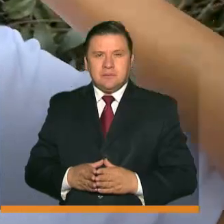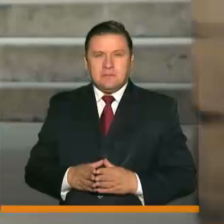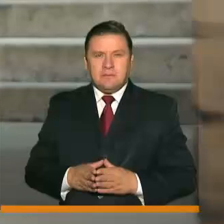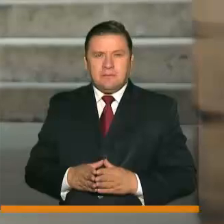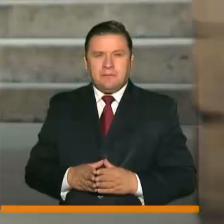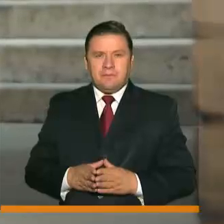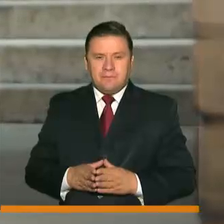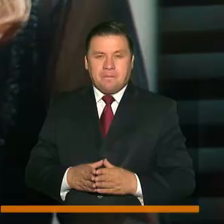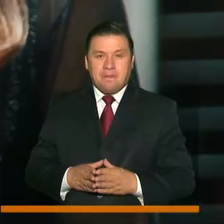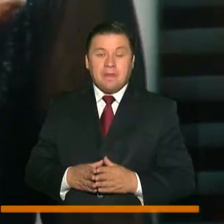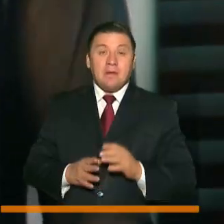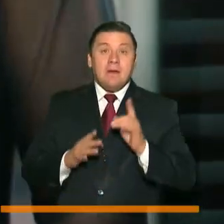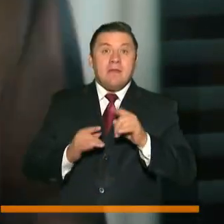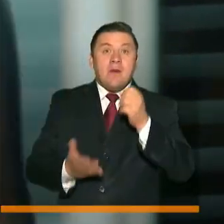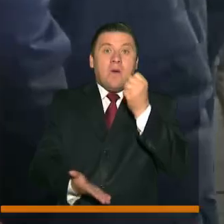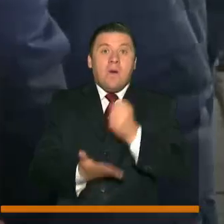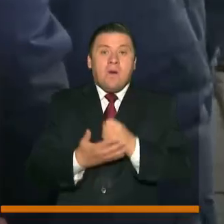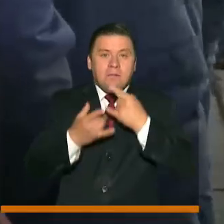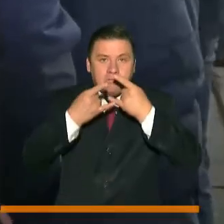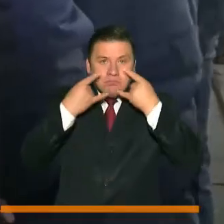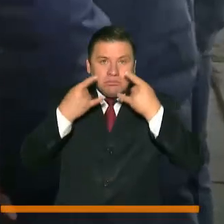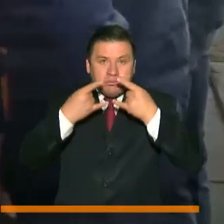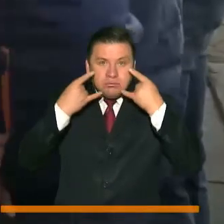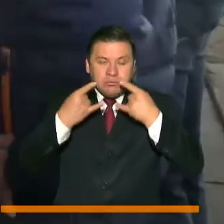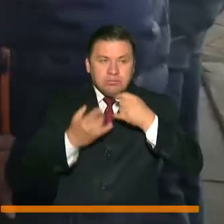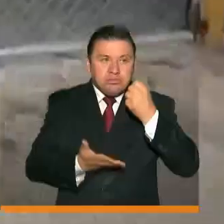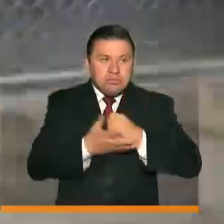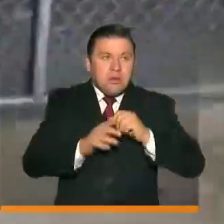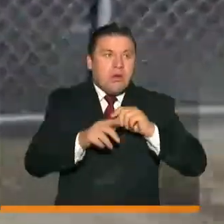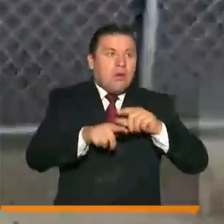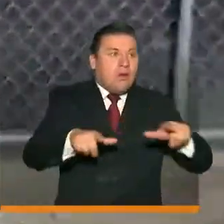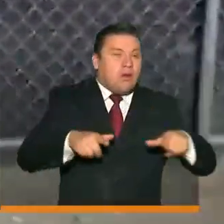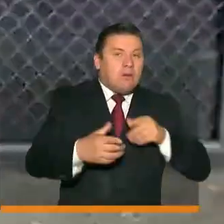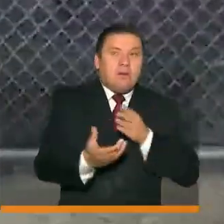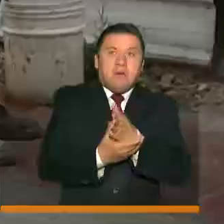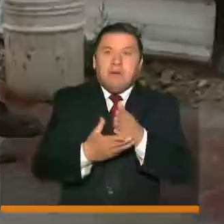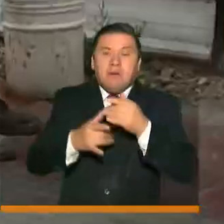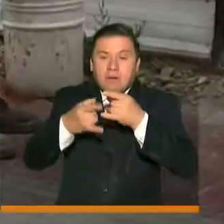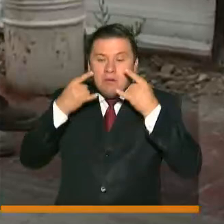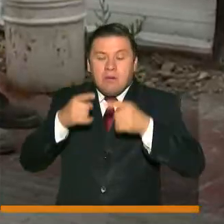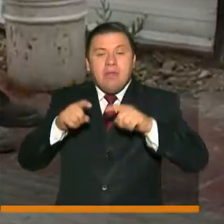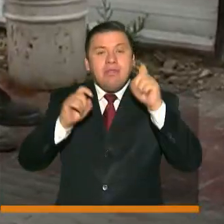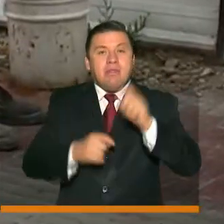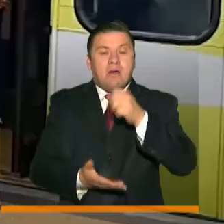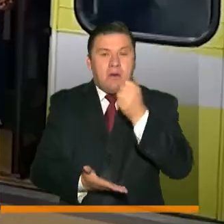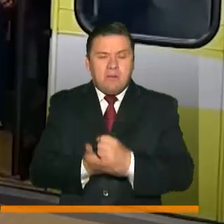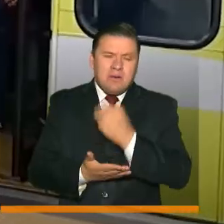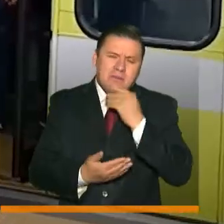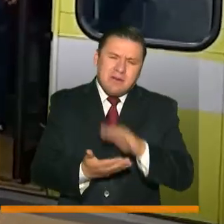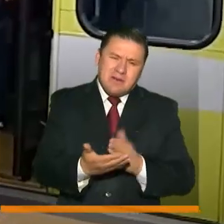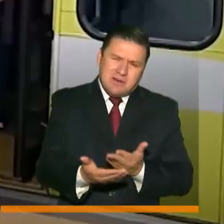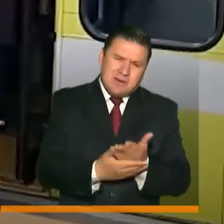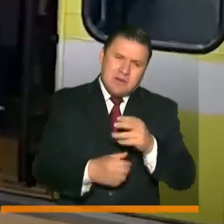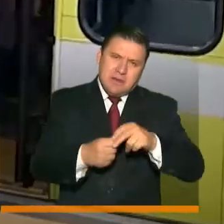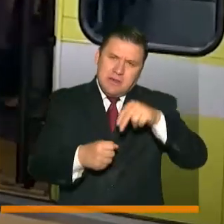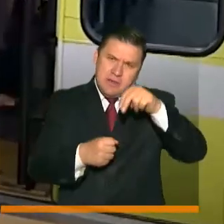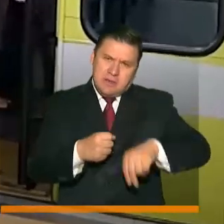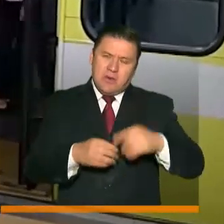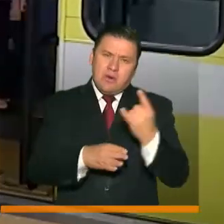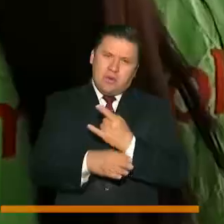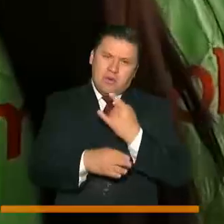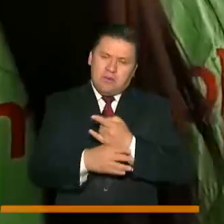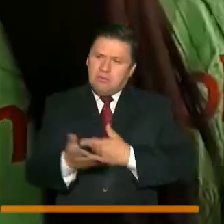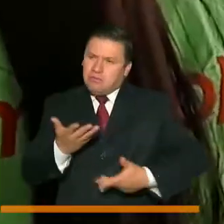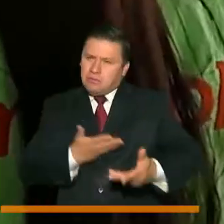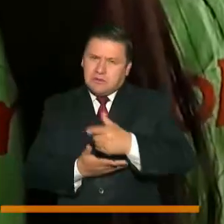El uso de tapabocas es obligatorio en lugares públicos. Se recomienda a los ciudadanos usar medios